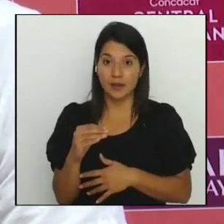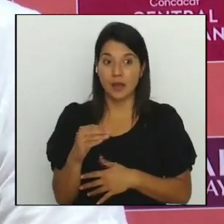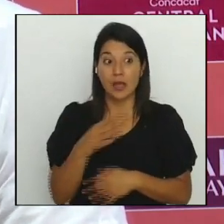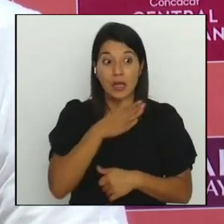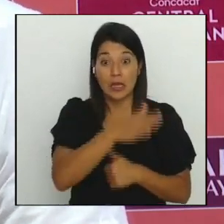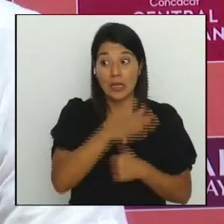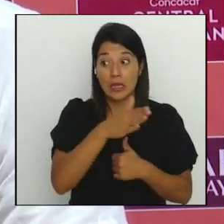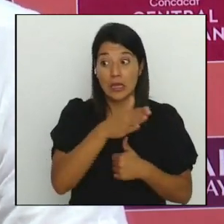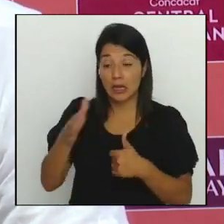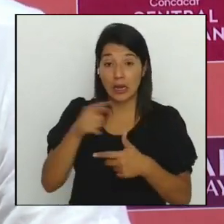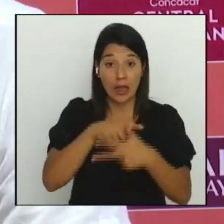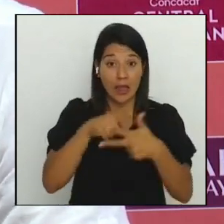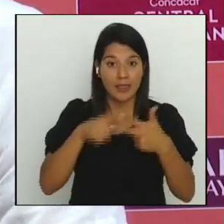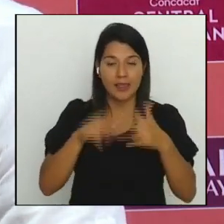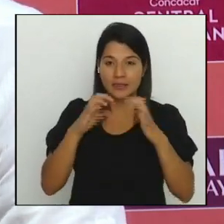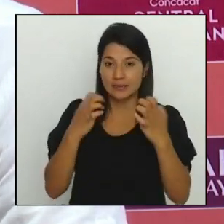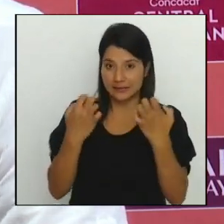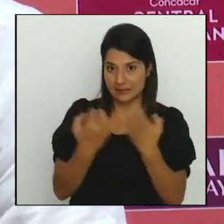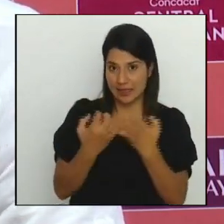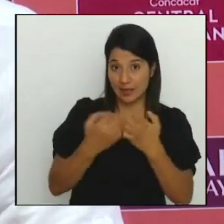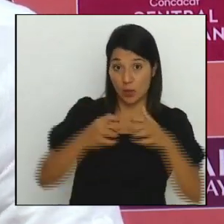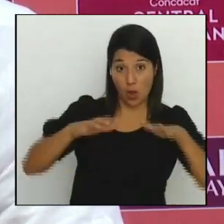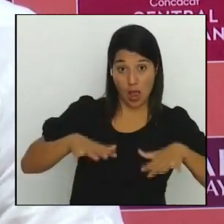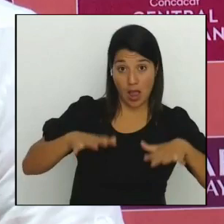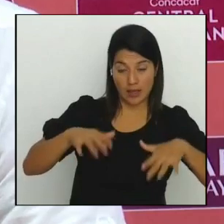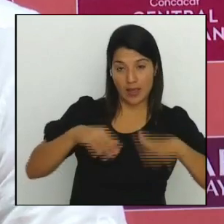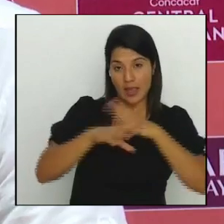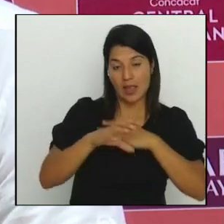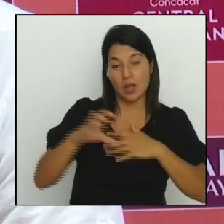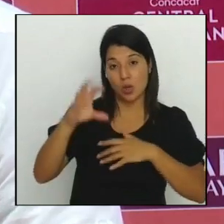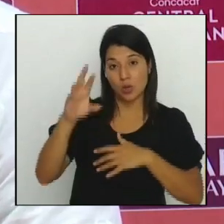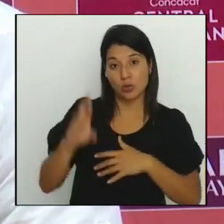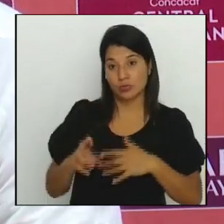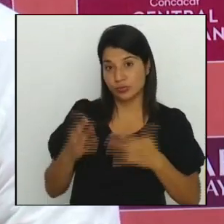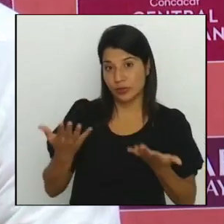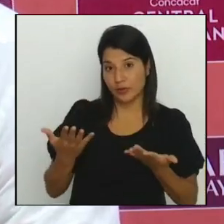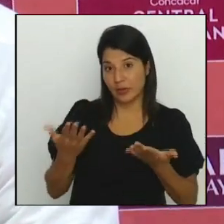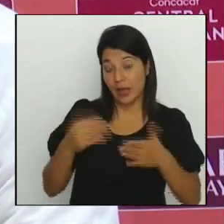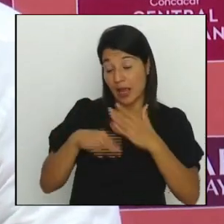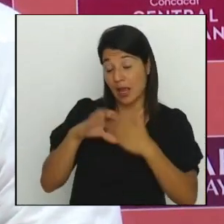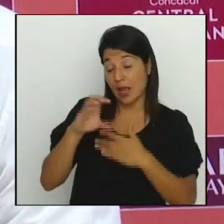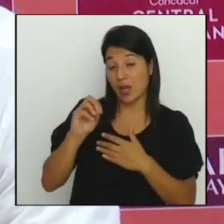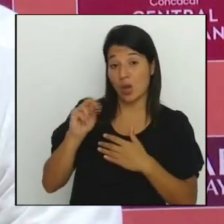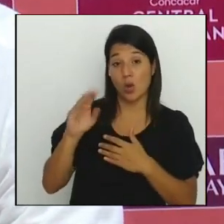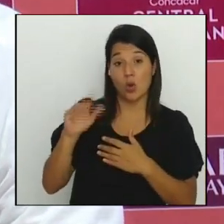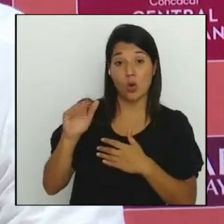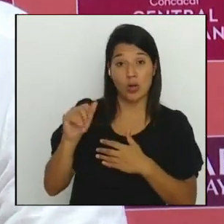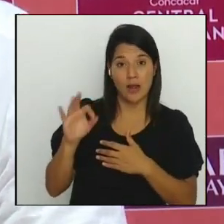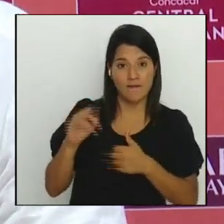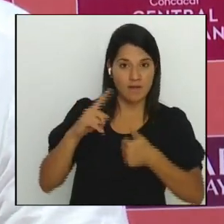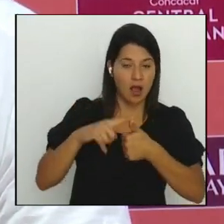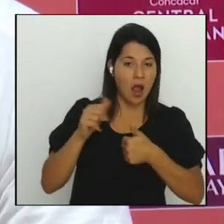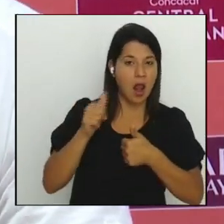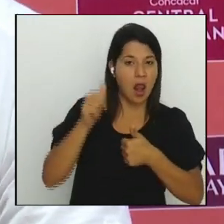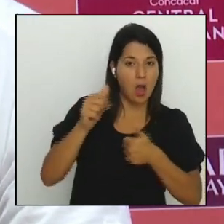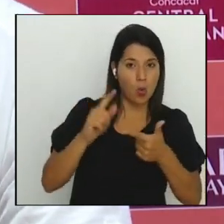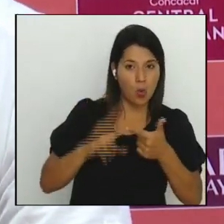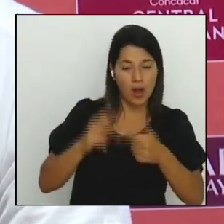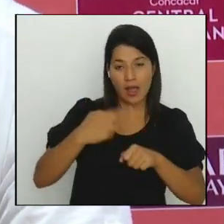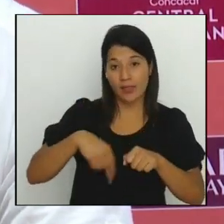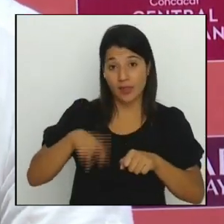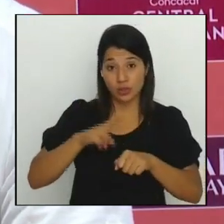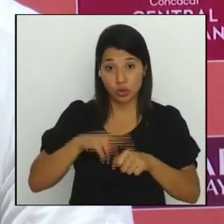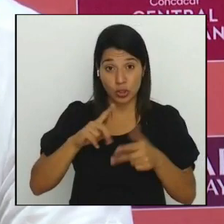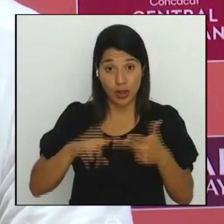de local aquí en en esta liga de Centroamérica jugamos en Alajuela jugamos en el Nacional y ahora aquí en Cartago